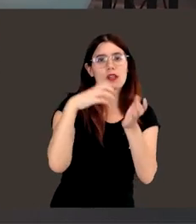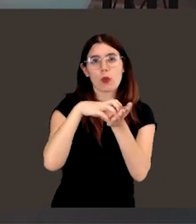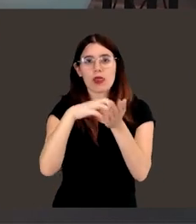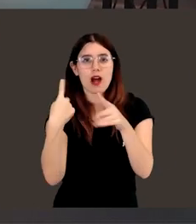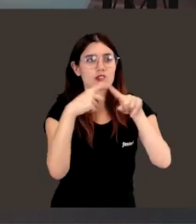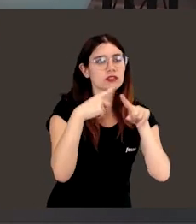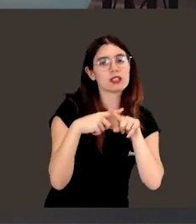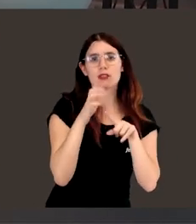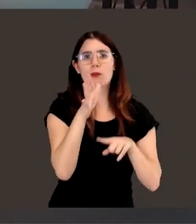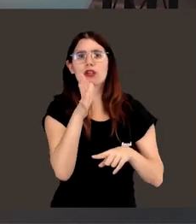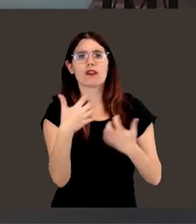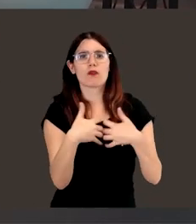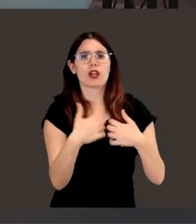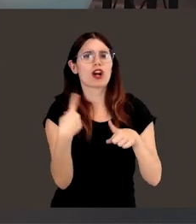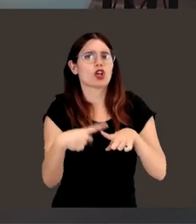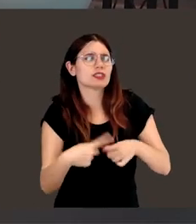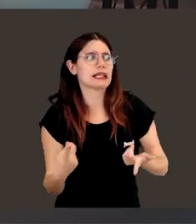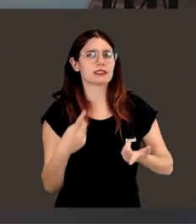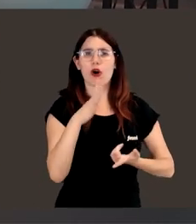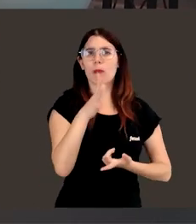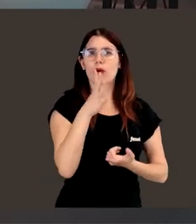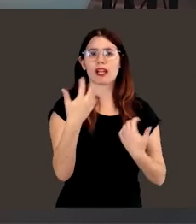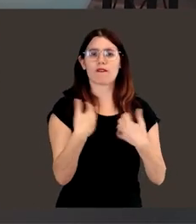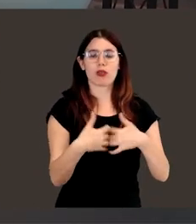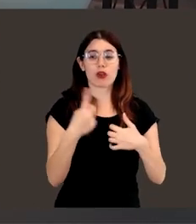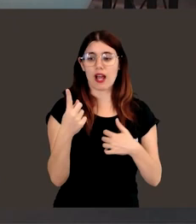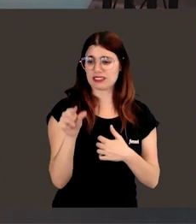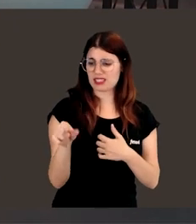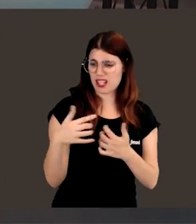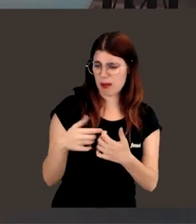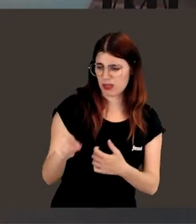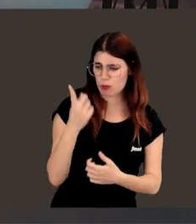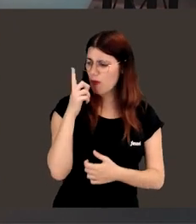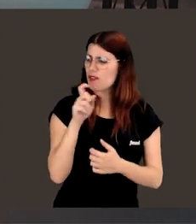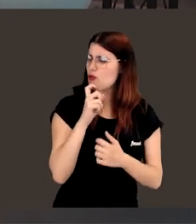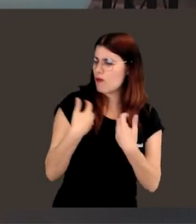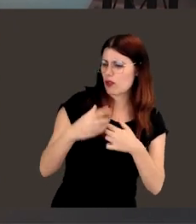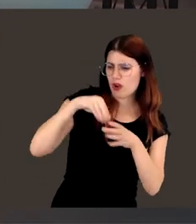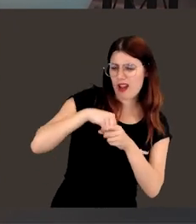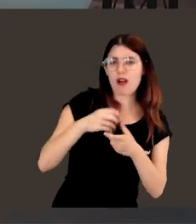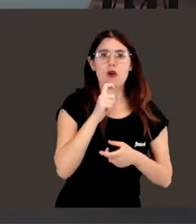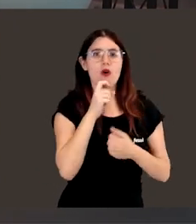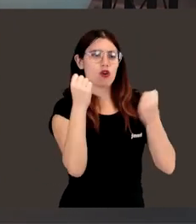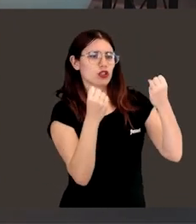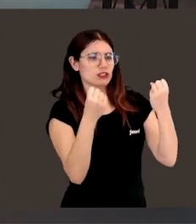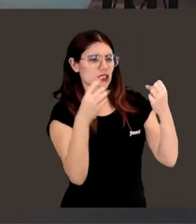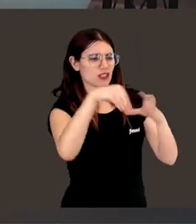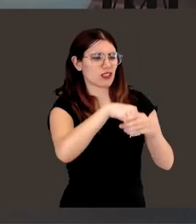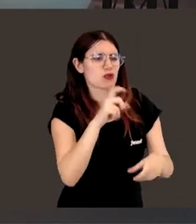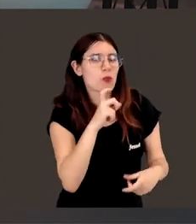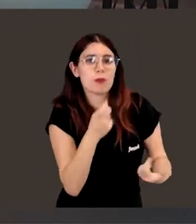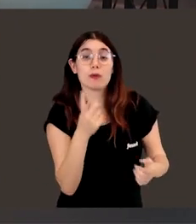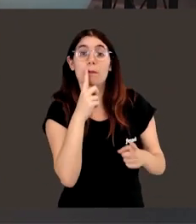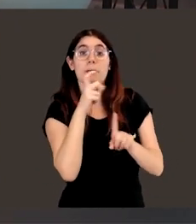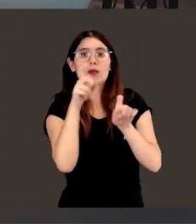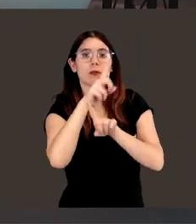qué funcionan las cosas, por qué funciona este aparato, este móvil, o cuando entro en el coche con mis papás, o sea, que se